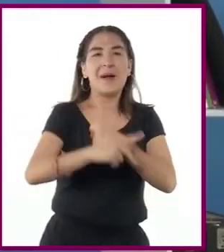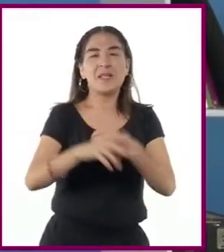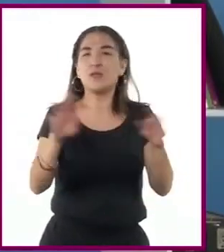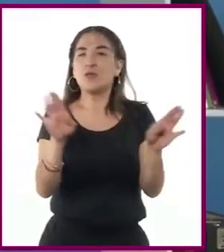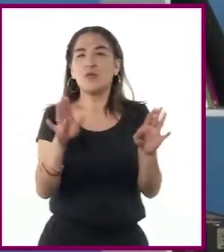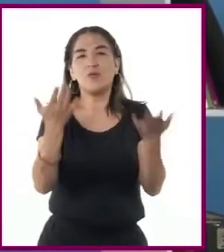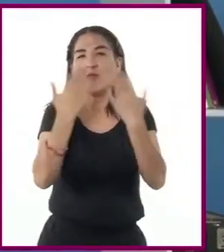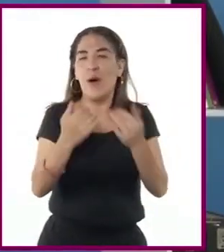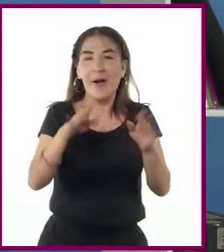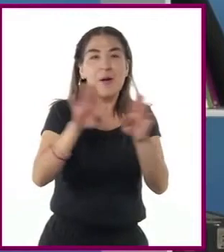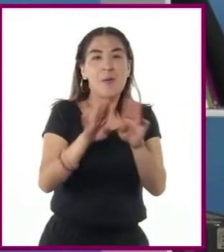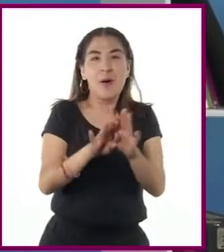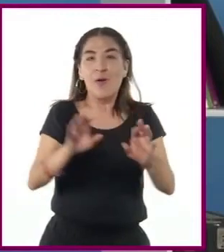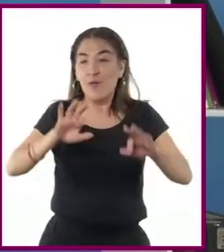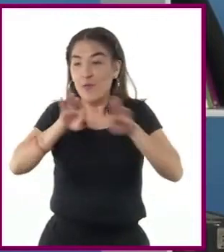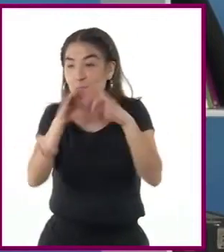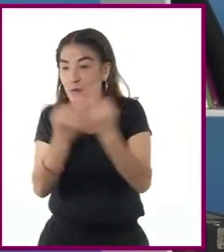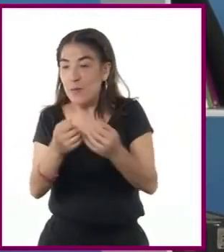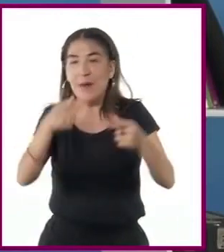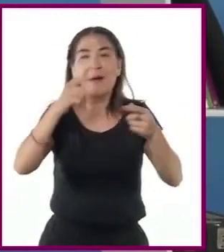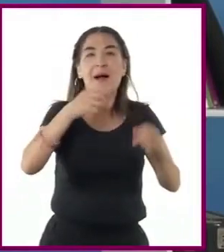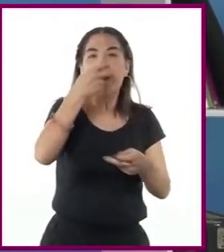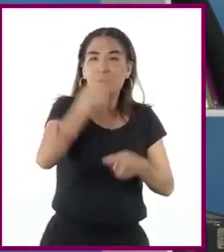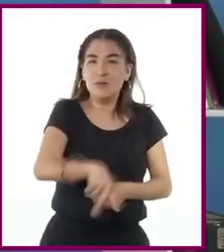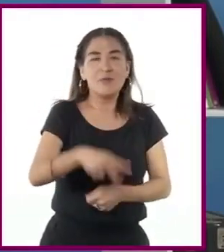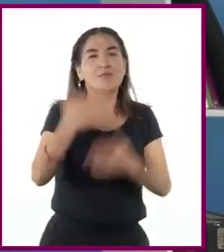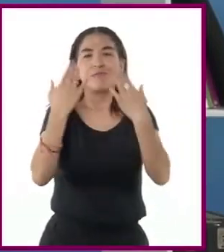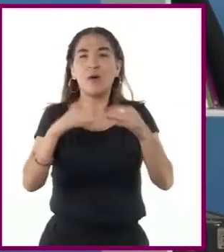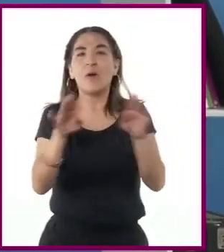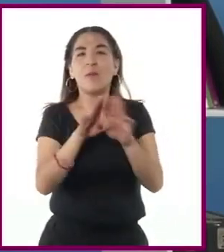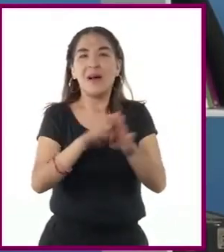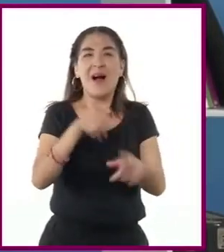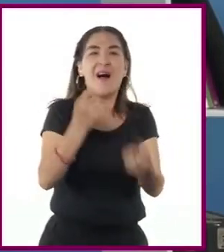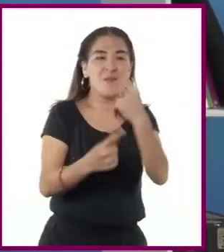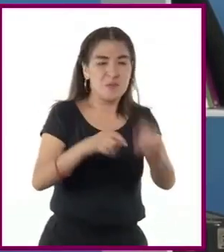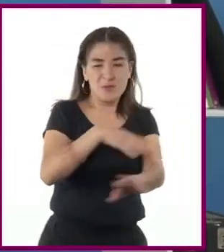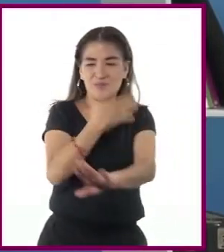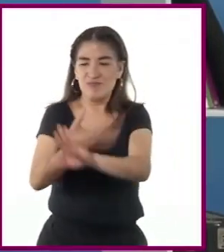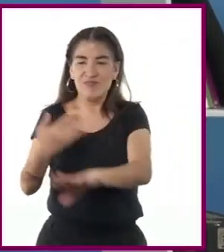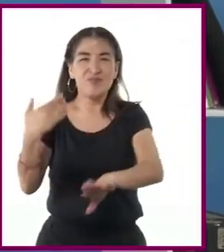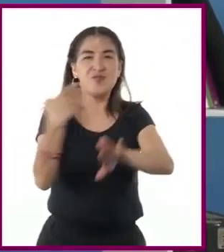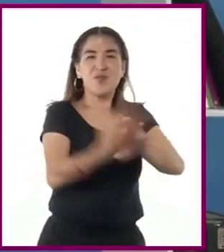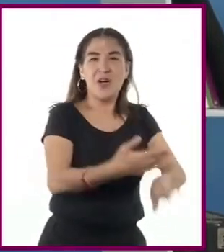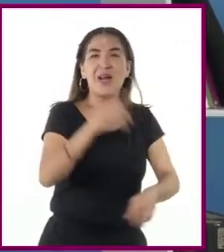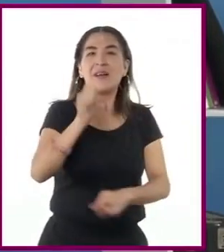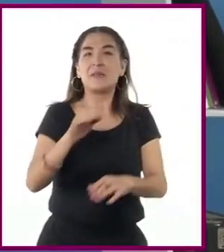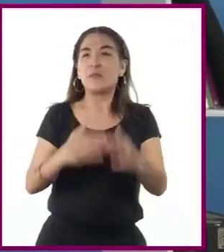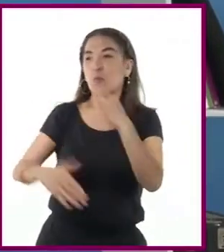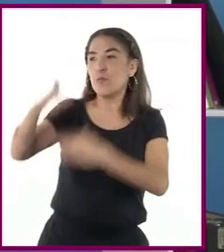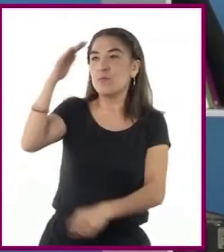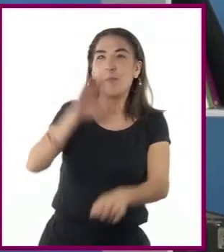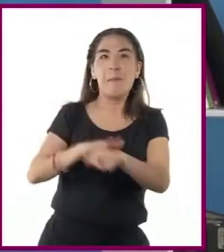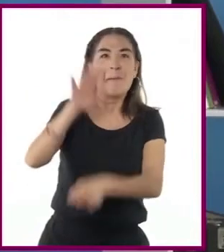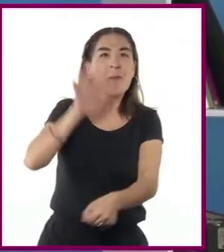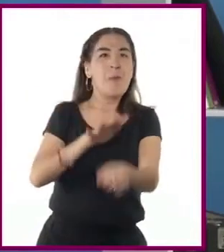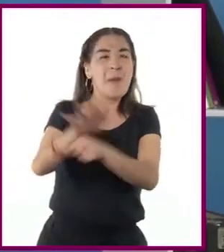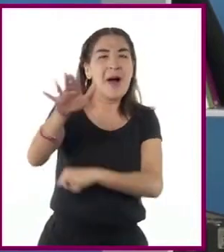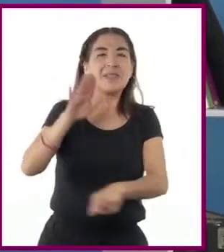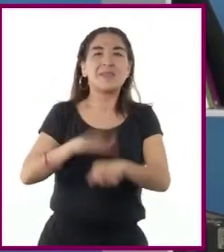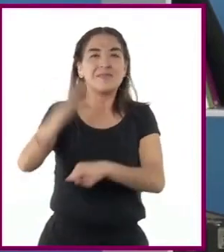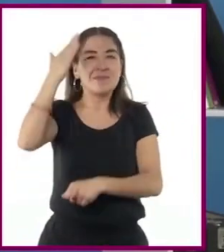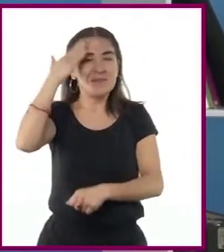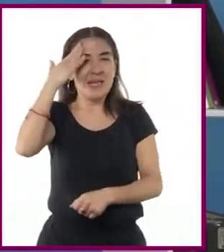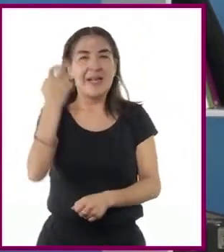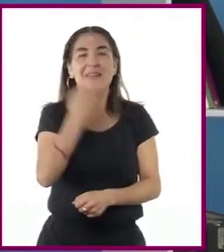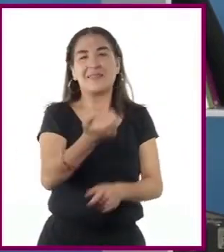como su nombre lo dice, reunía un conjunto de países que estaban en contra de las tensiones entre las superpotencias y abogaban por la plena